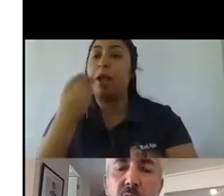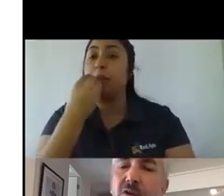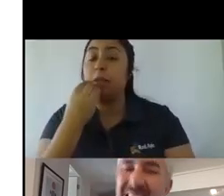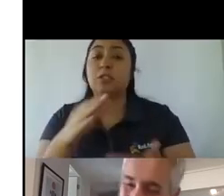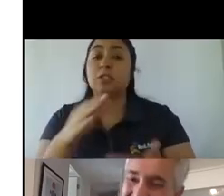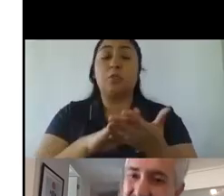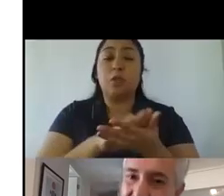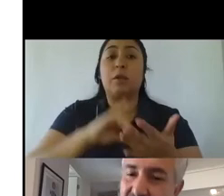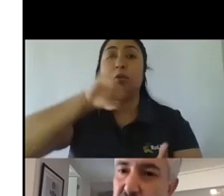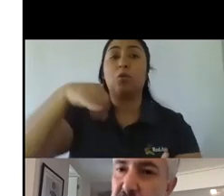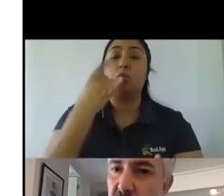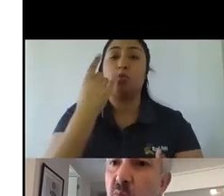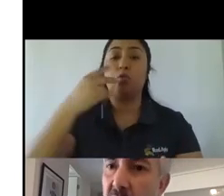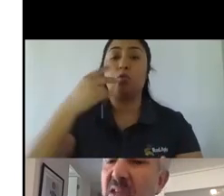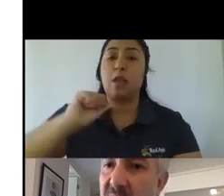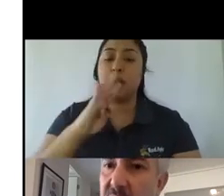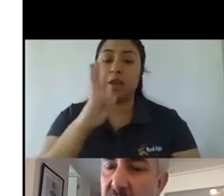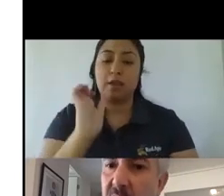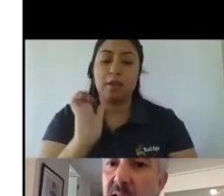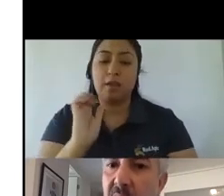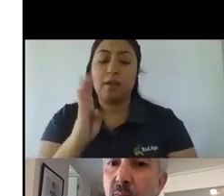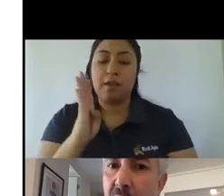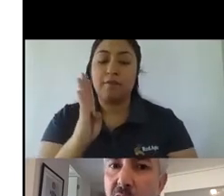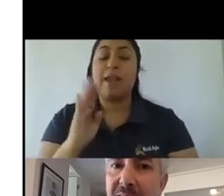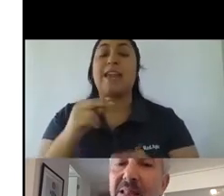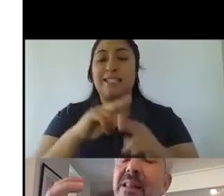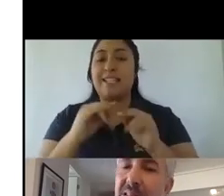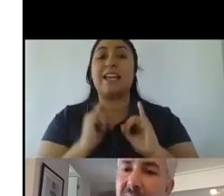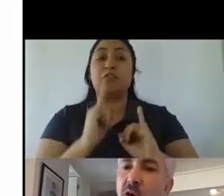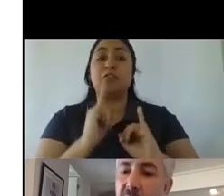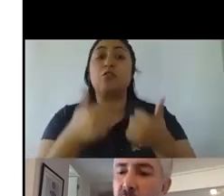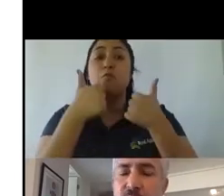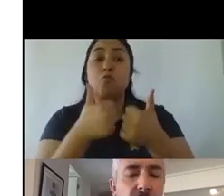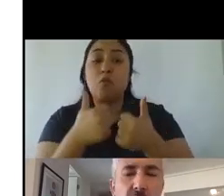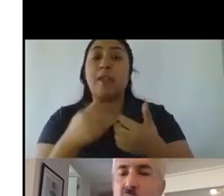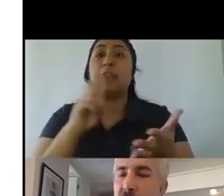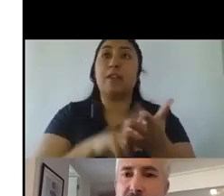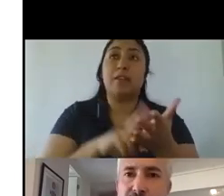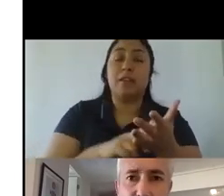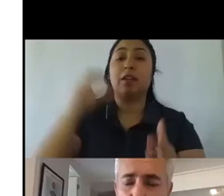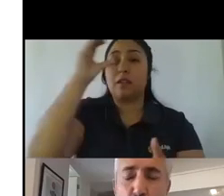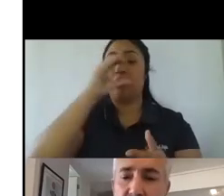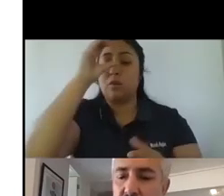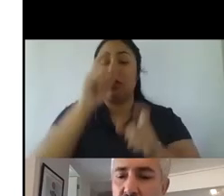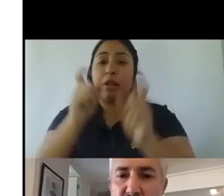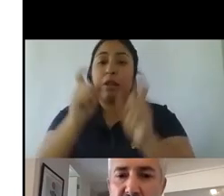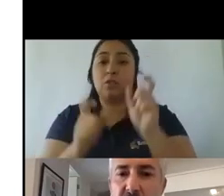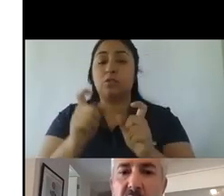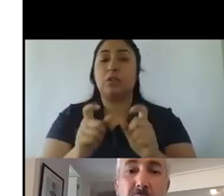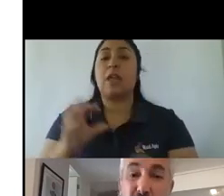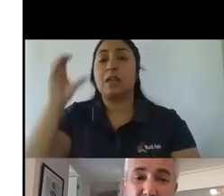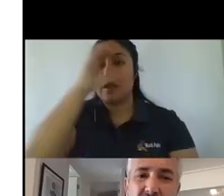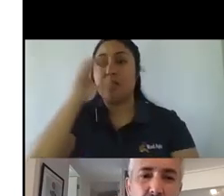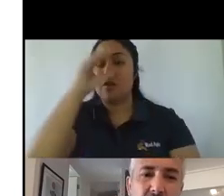Bueno esa es la información buena y veraz que está buscando la gente y la está buscando pero muy ansiosamente